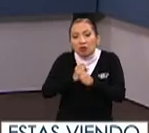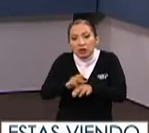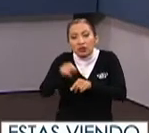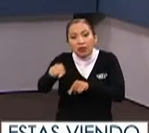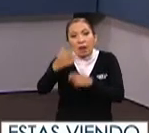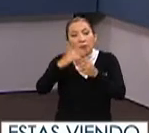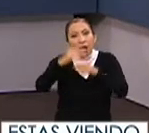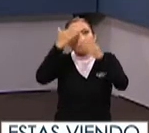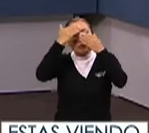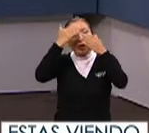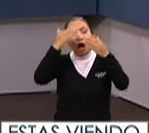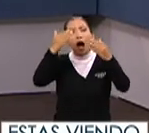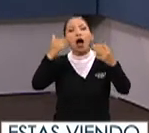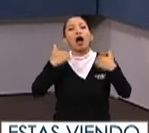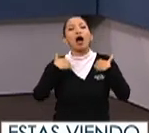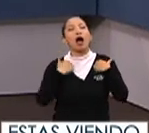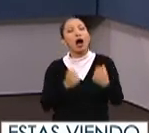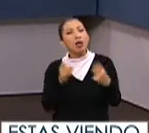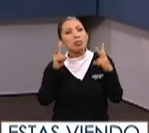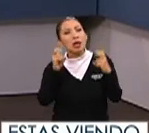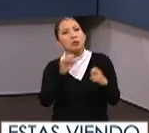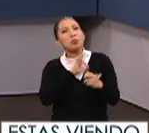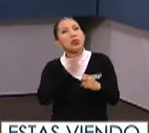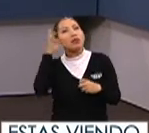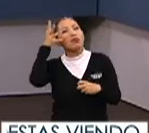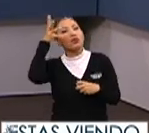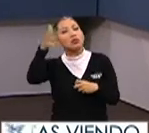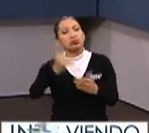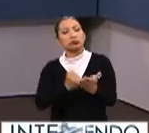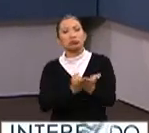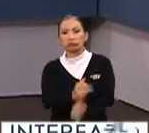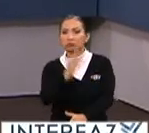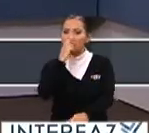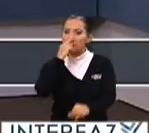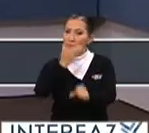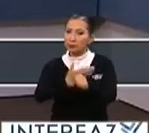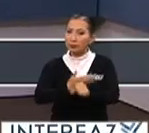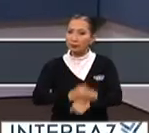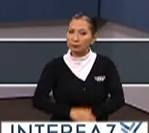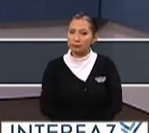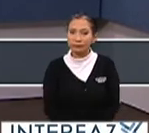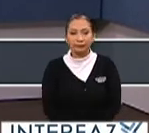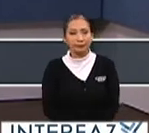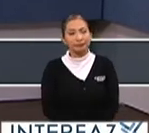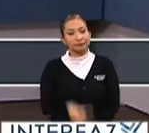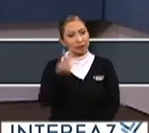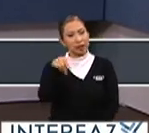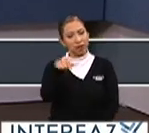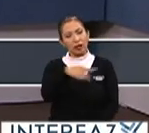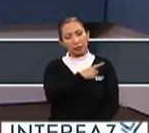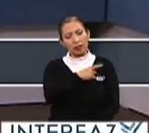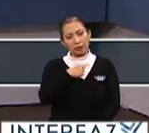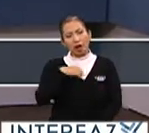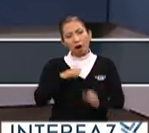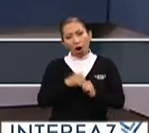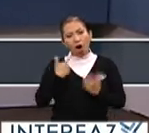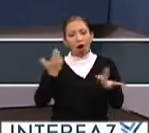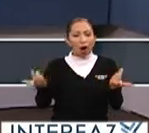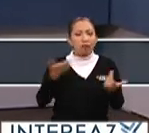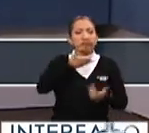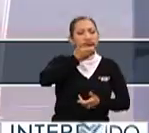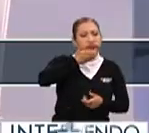visión mucho más concreta de los jóvenes sobre este tema y podrán actuar de manera consecuente y responsable. Así es Omar, creo que tiene que ver mucho con